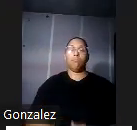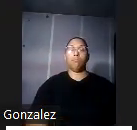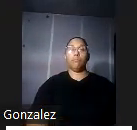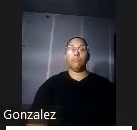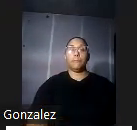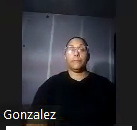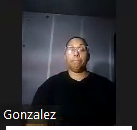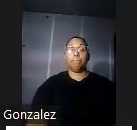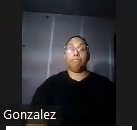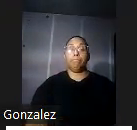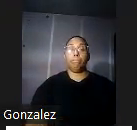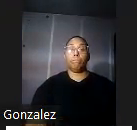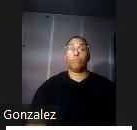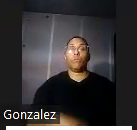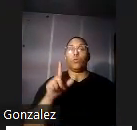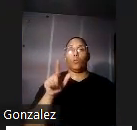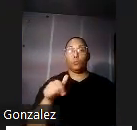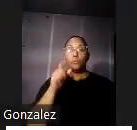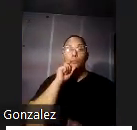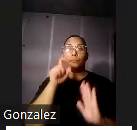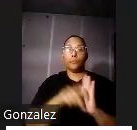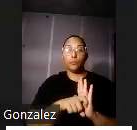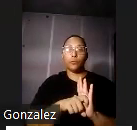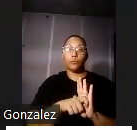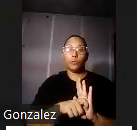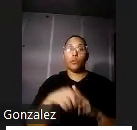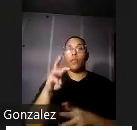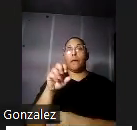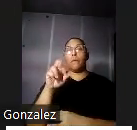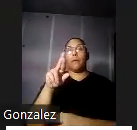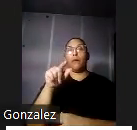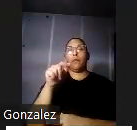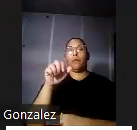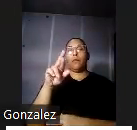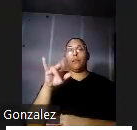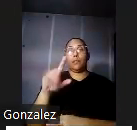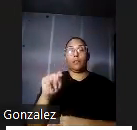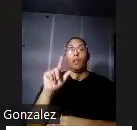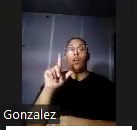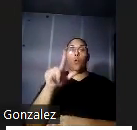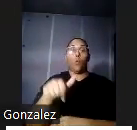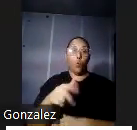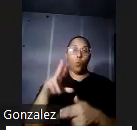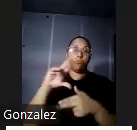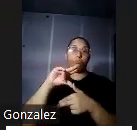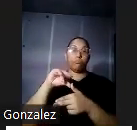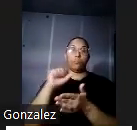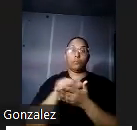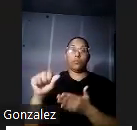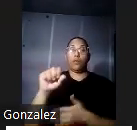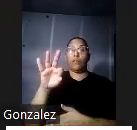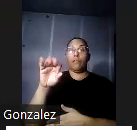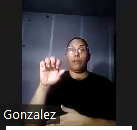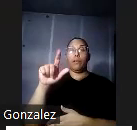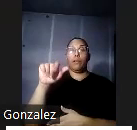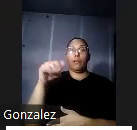que vamos a ver a continuación son algunas fotografías del árbol de Margarita luego del huracán San Felipe que la casa